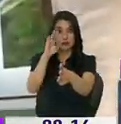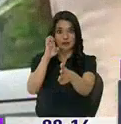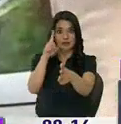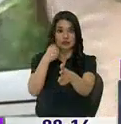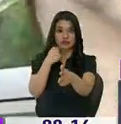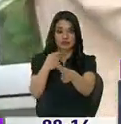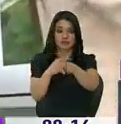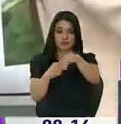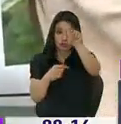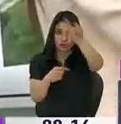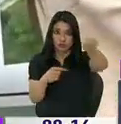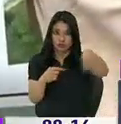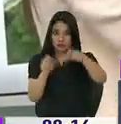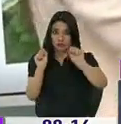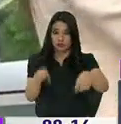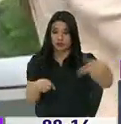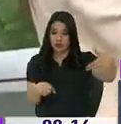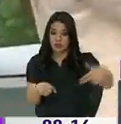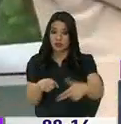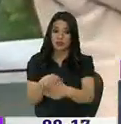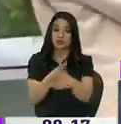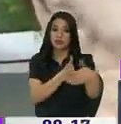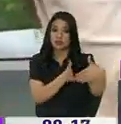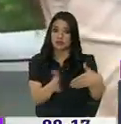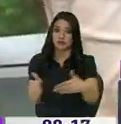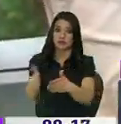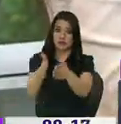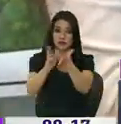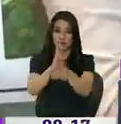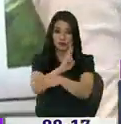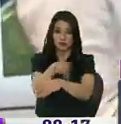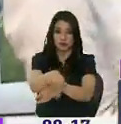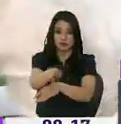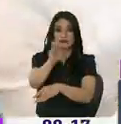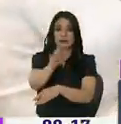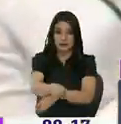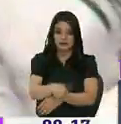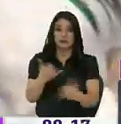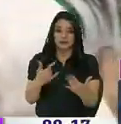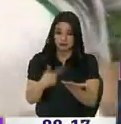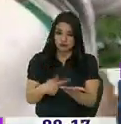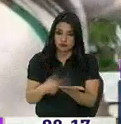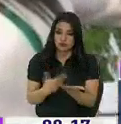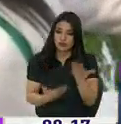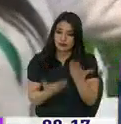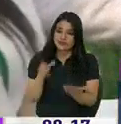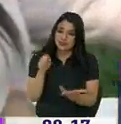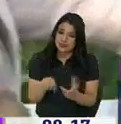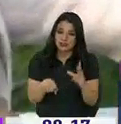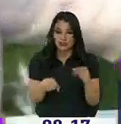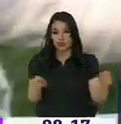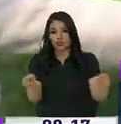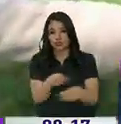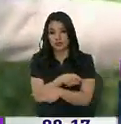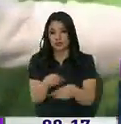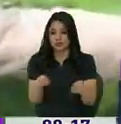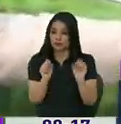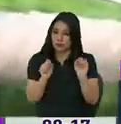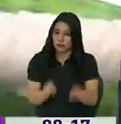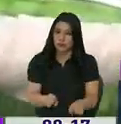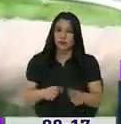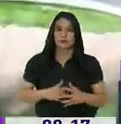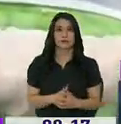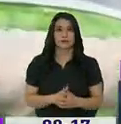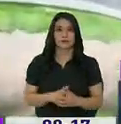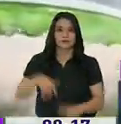que desde el norte pueden los vehículos tomar el contraflujo para utilizar la autopista. estamos analizando la conveniencia de los contraflujos. Estamos con